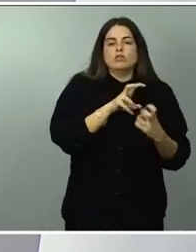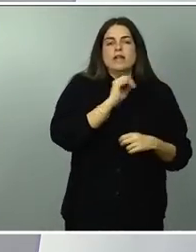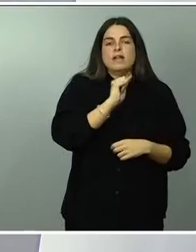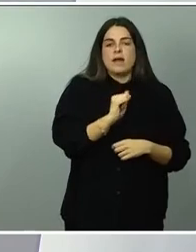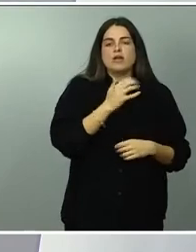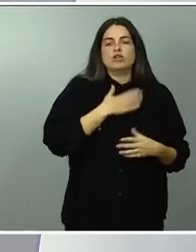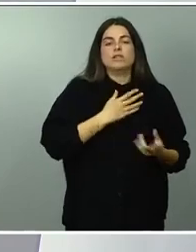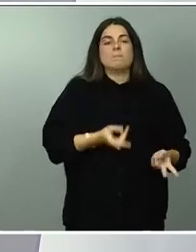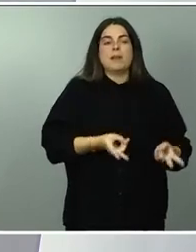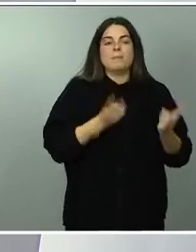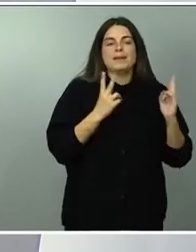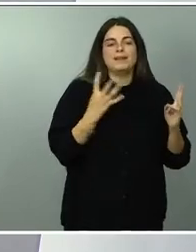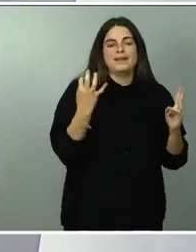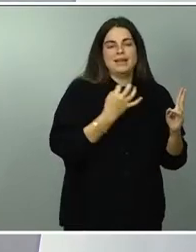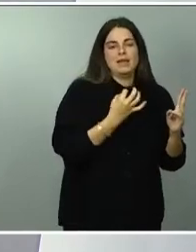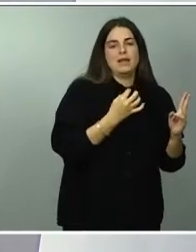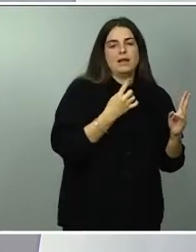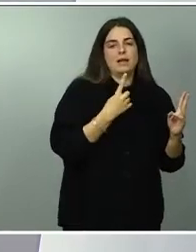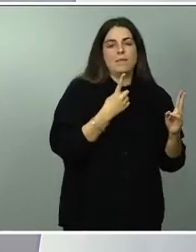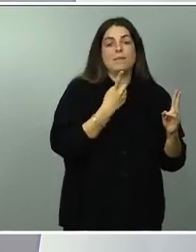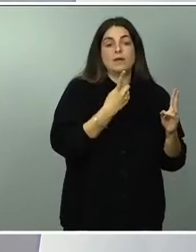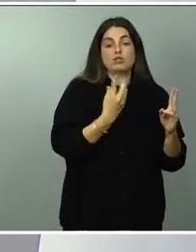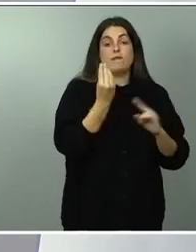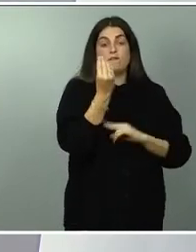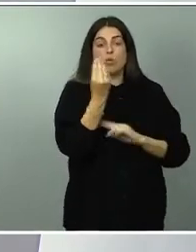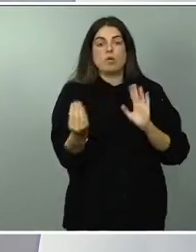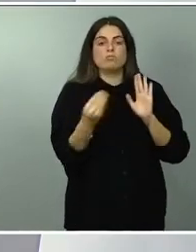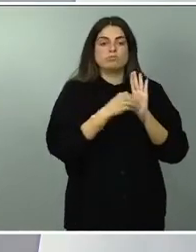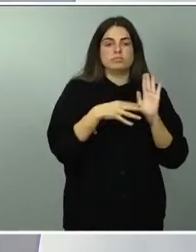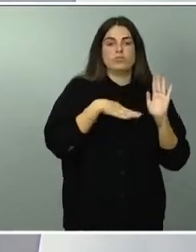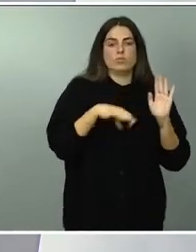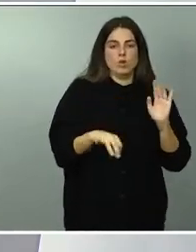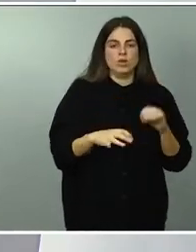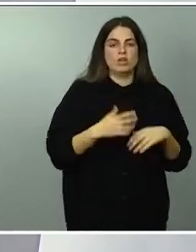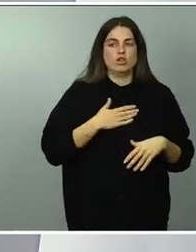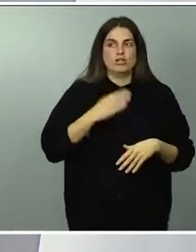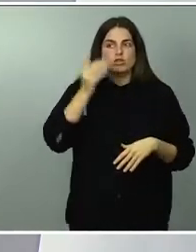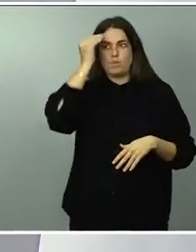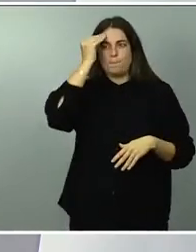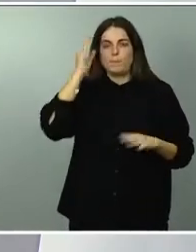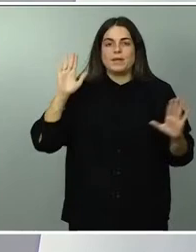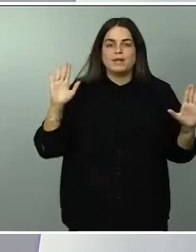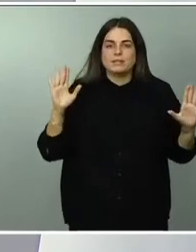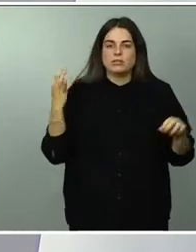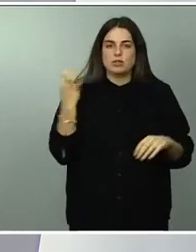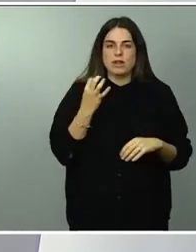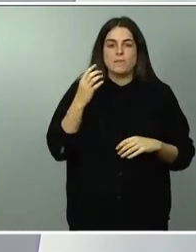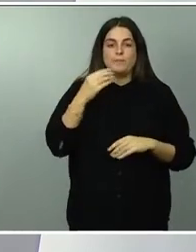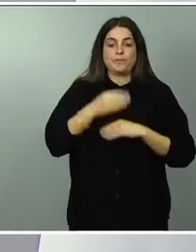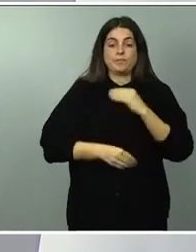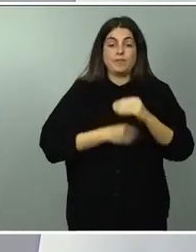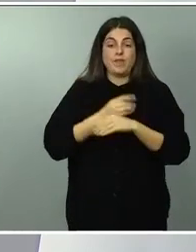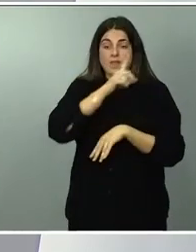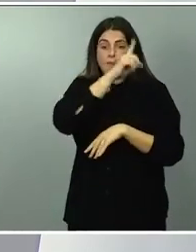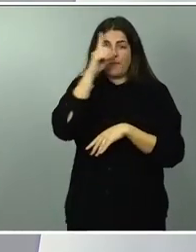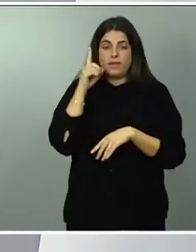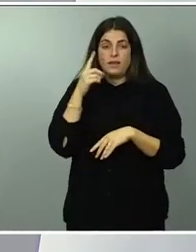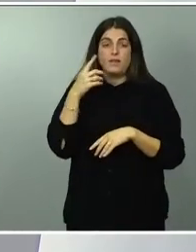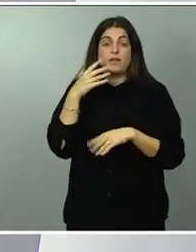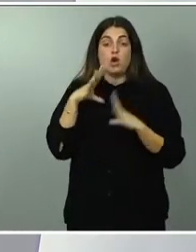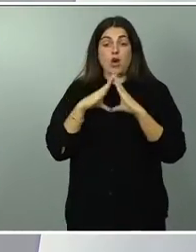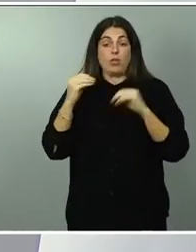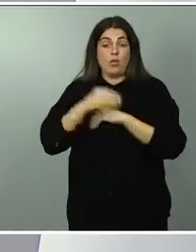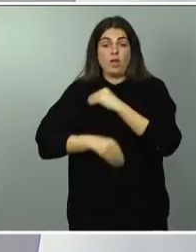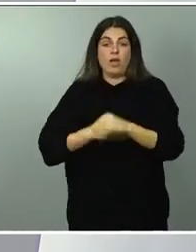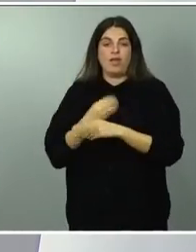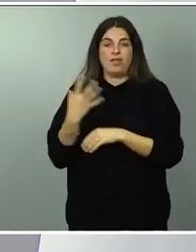abordar estas figuras así que creo que lo que hace Madrid y lo que hace Andalucía es defender